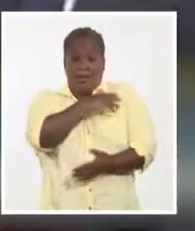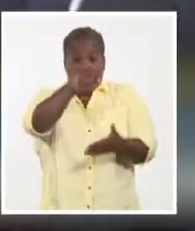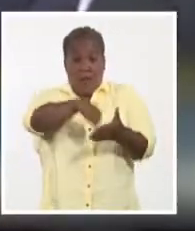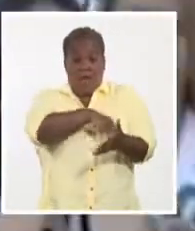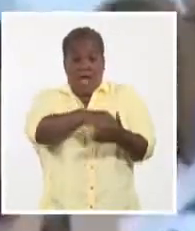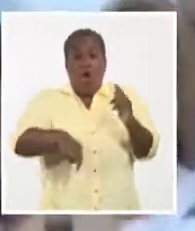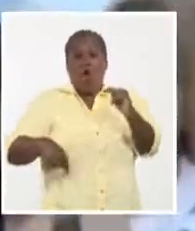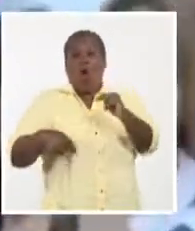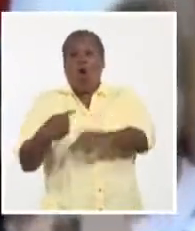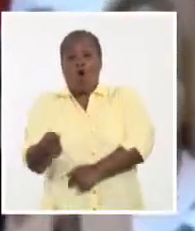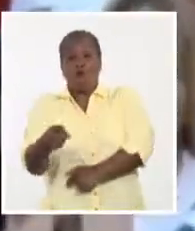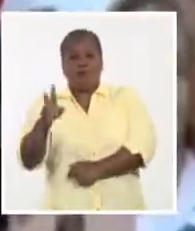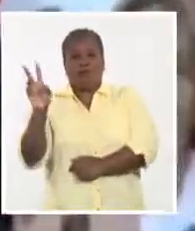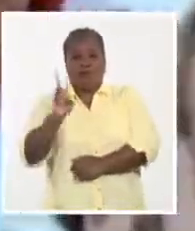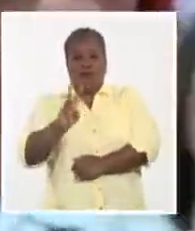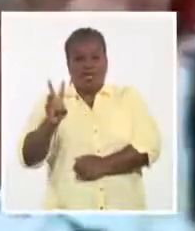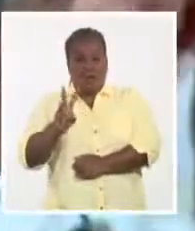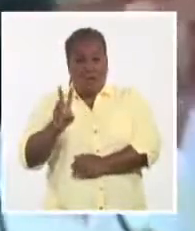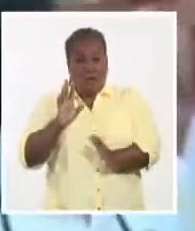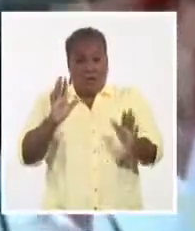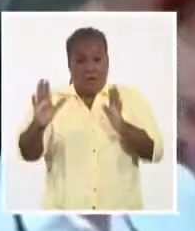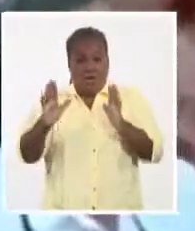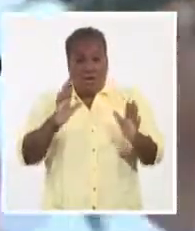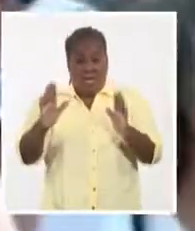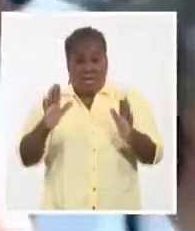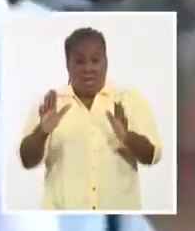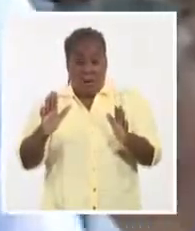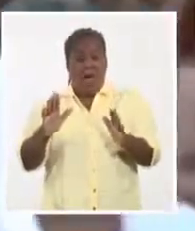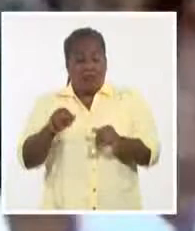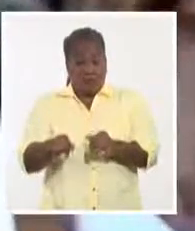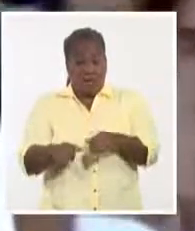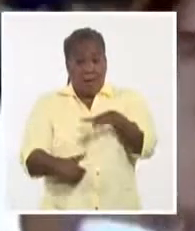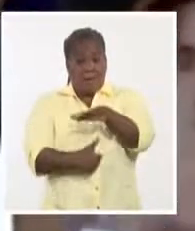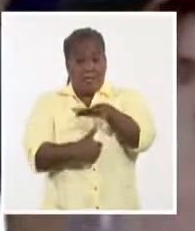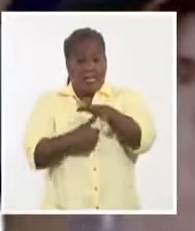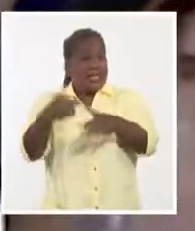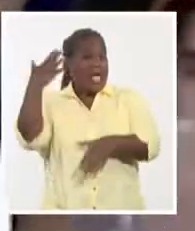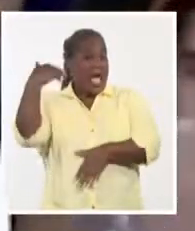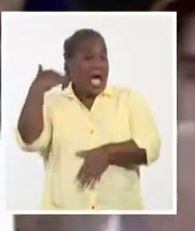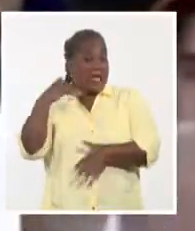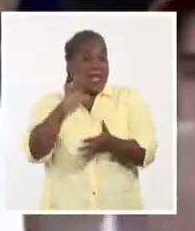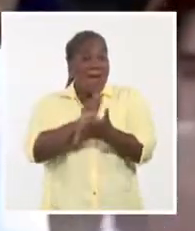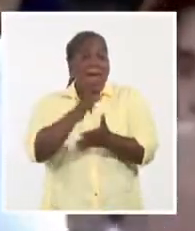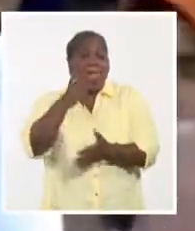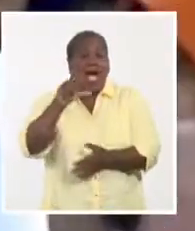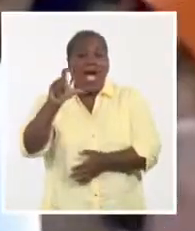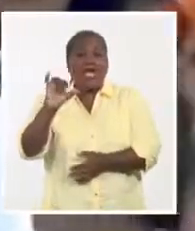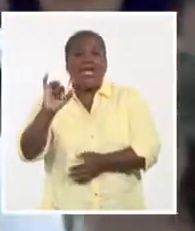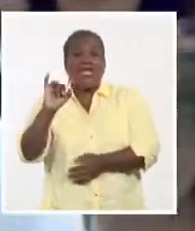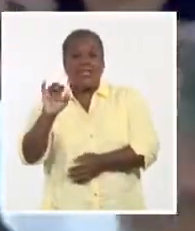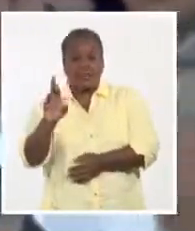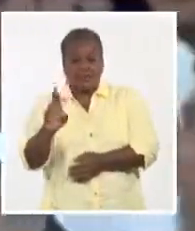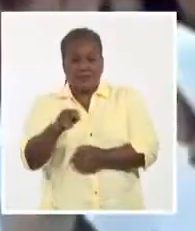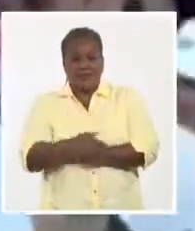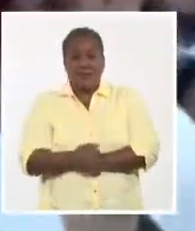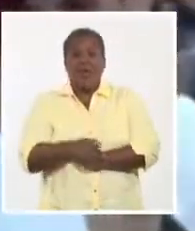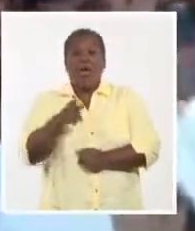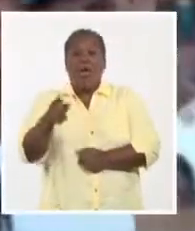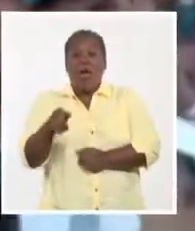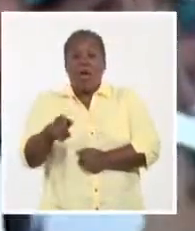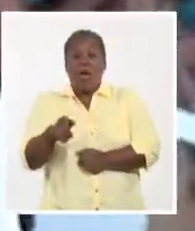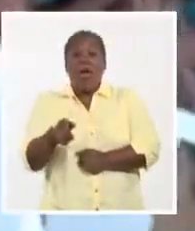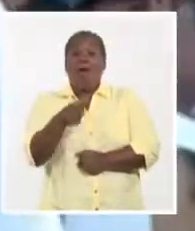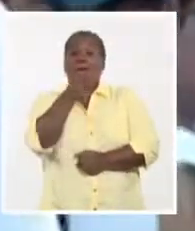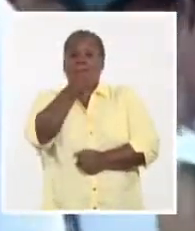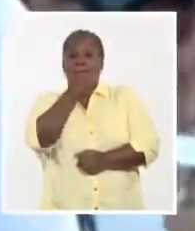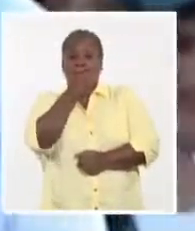contra Venezuela durante la gestión del expresidente argentino, Mauricio Macri. Para el Sistema Informativo